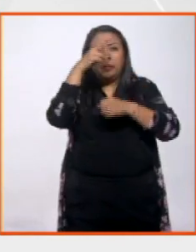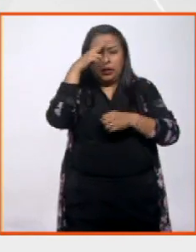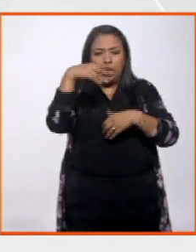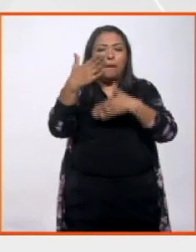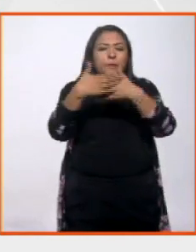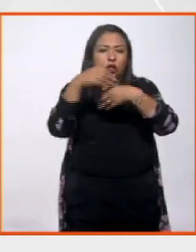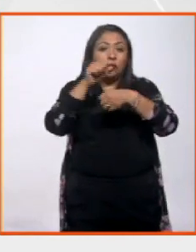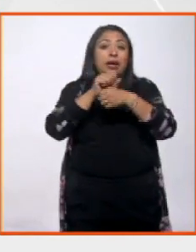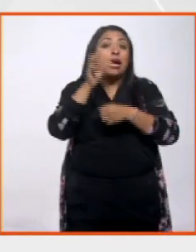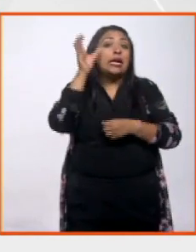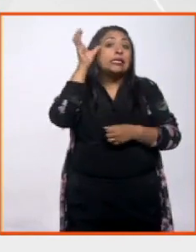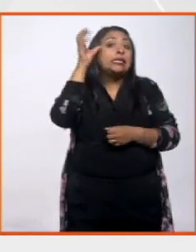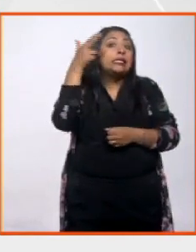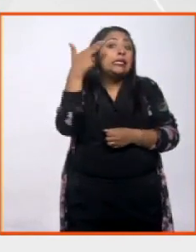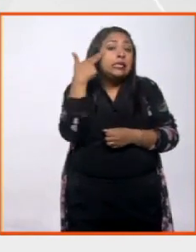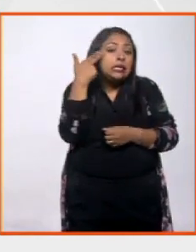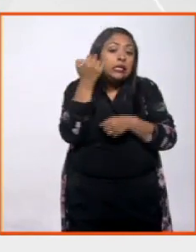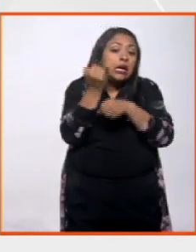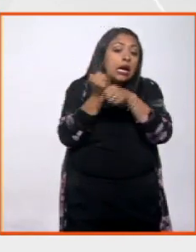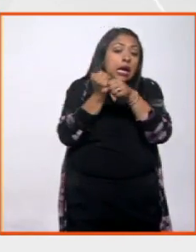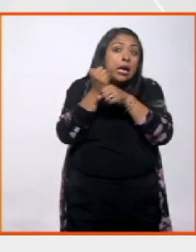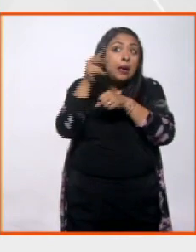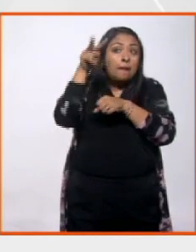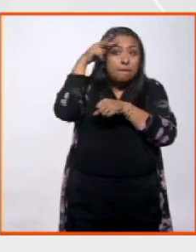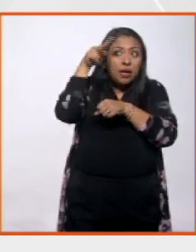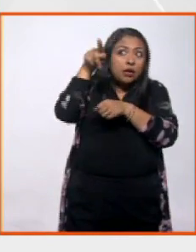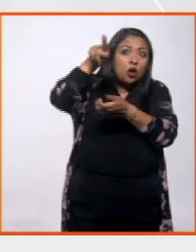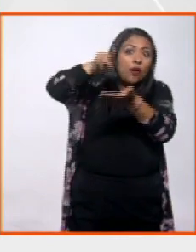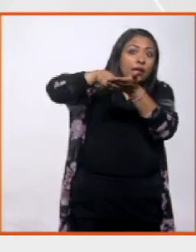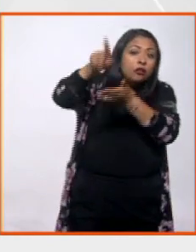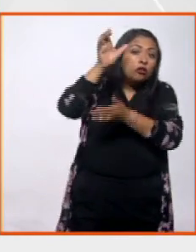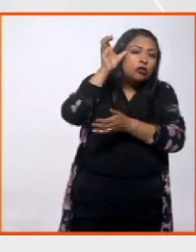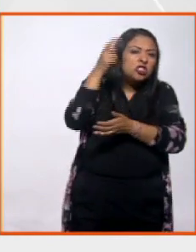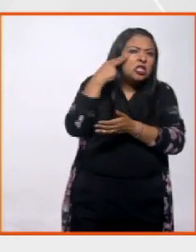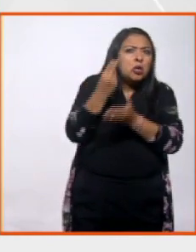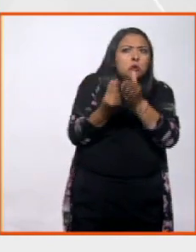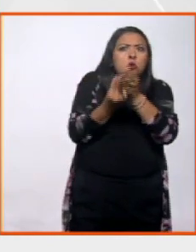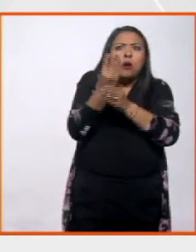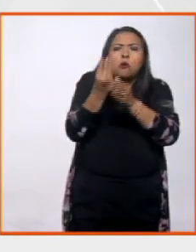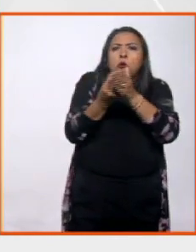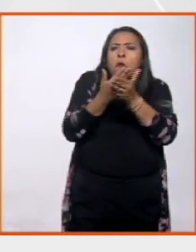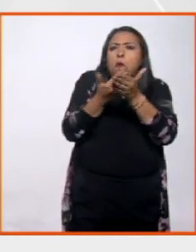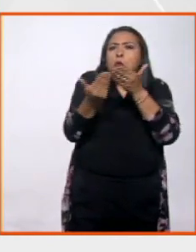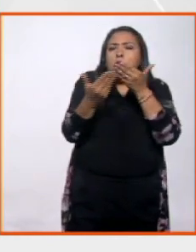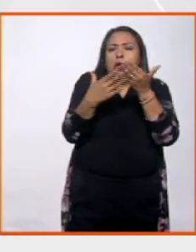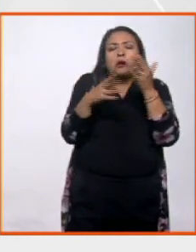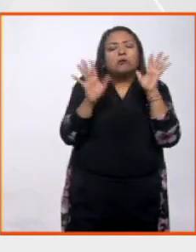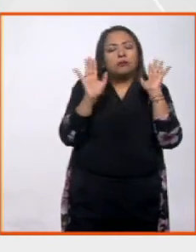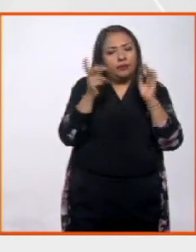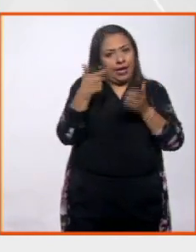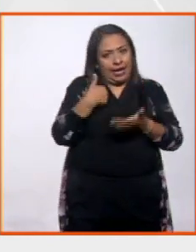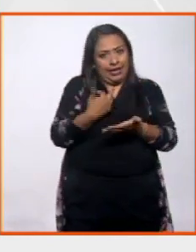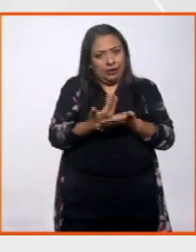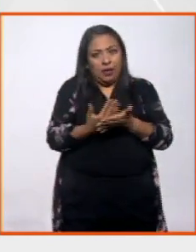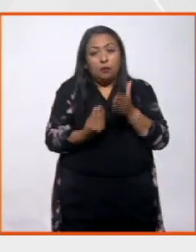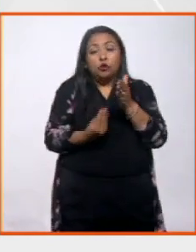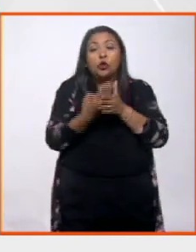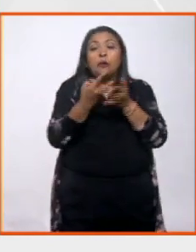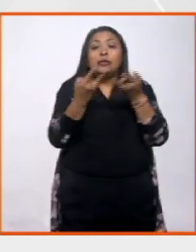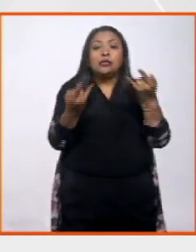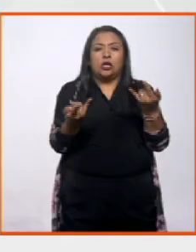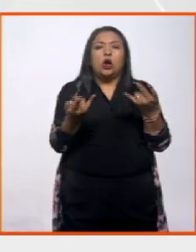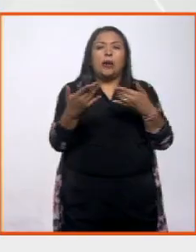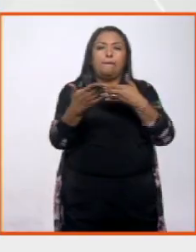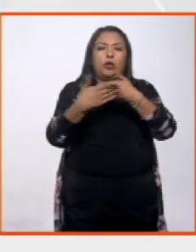a China la próxima semana, vamos a explorar a los mexicanos que están en China haciendo cosas novedosísimas. Bueno, pues te esperamos entonces con una nueva historia